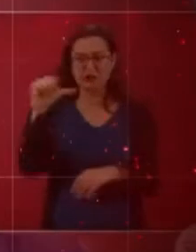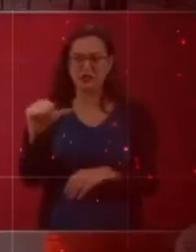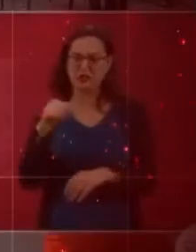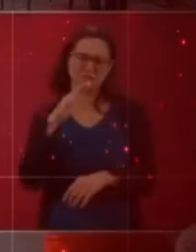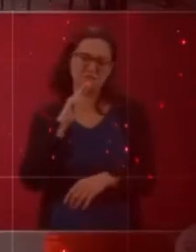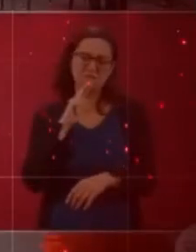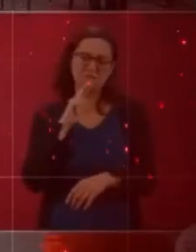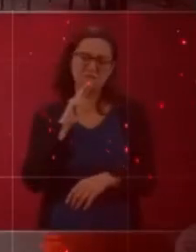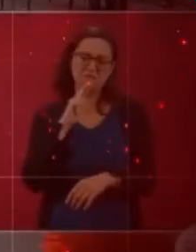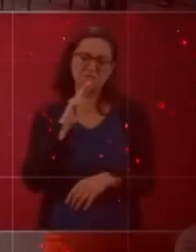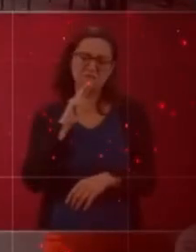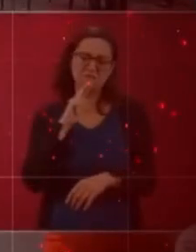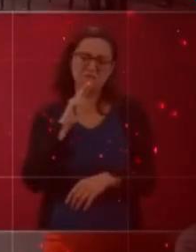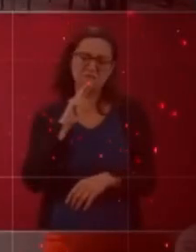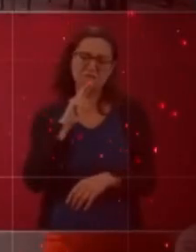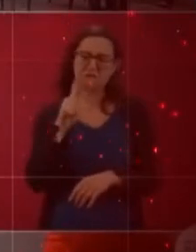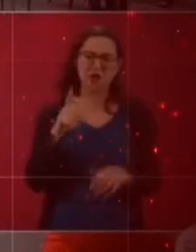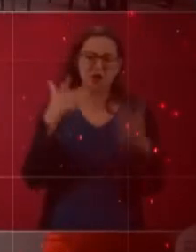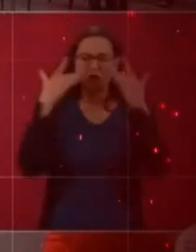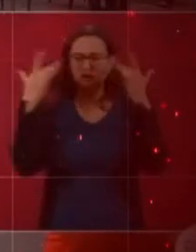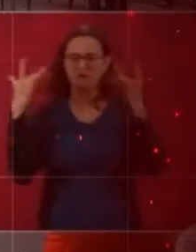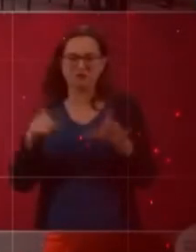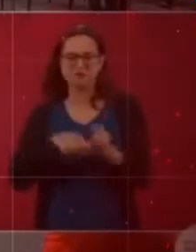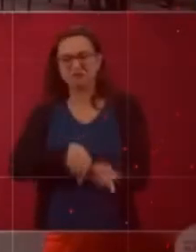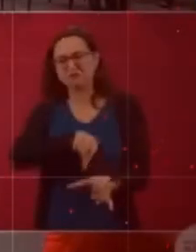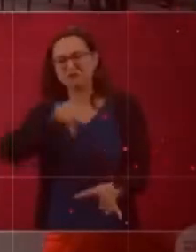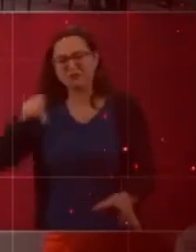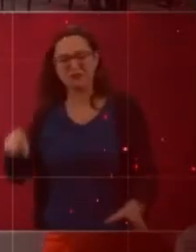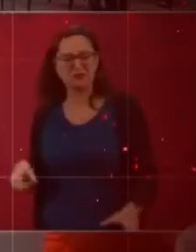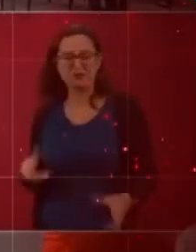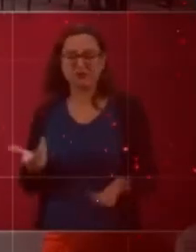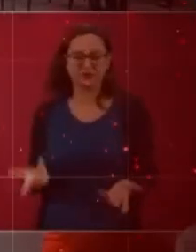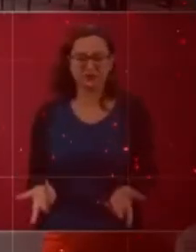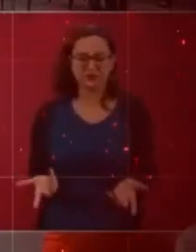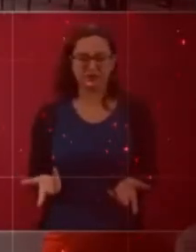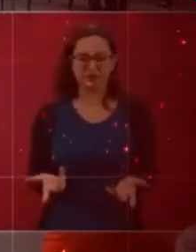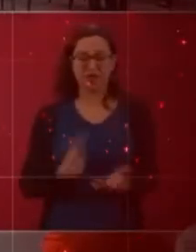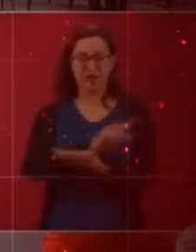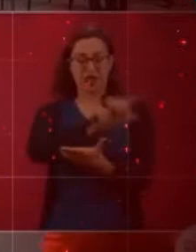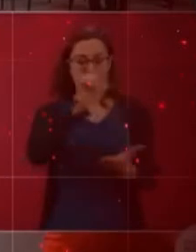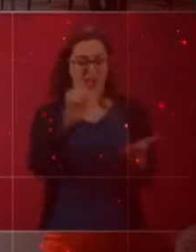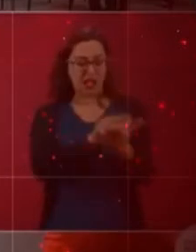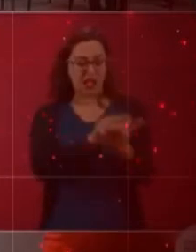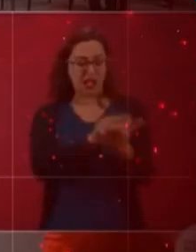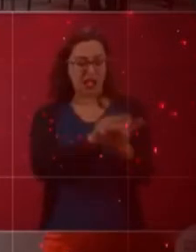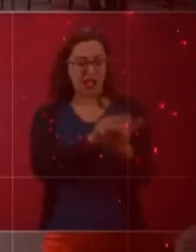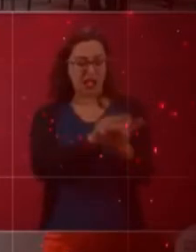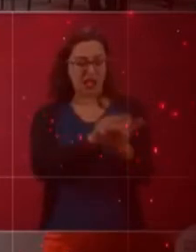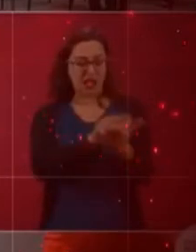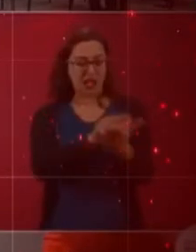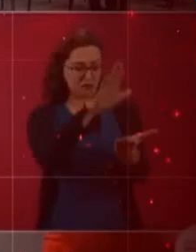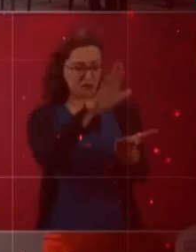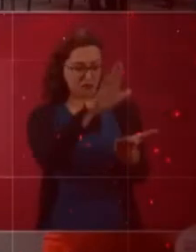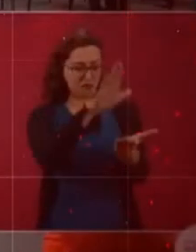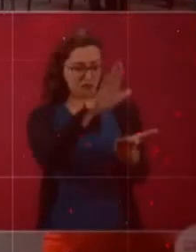De nada sirvieron los principios y derechos plasmados en la ley, si no podemos